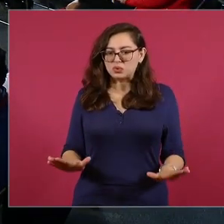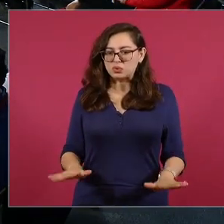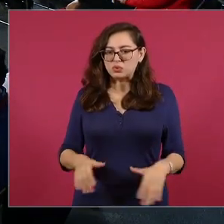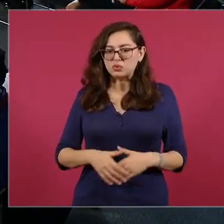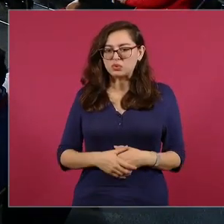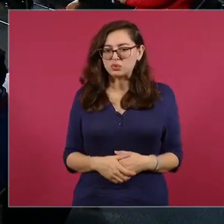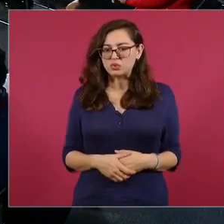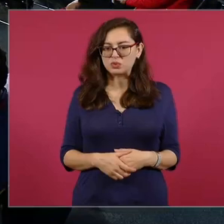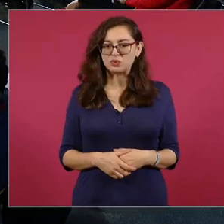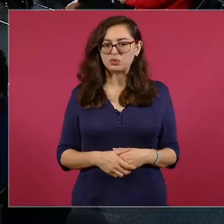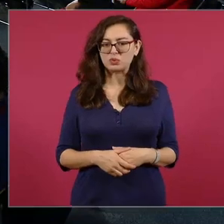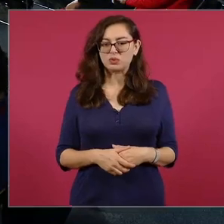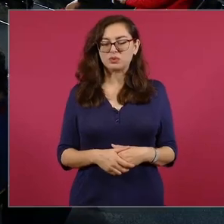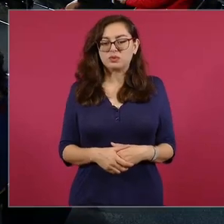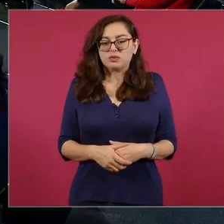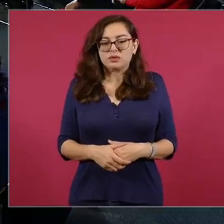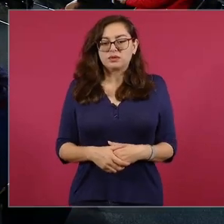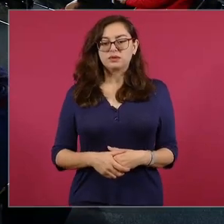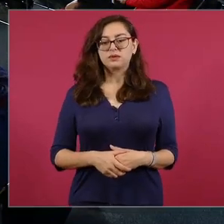Ahí está el caso de